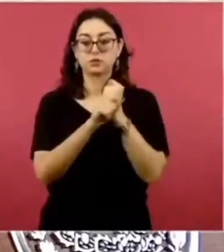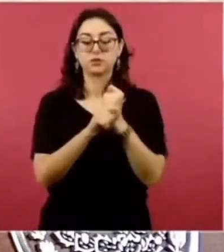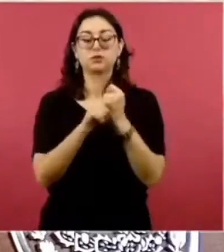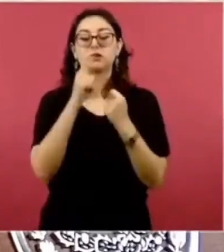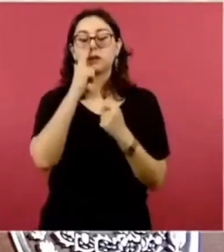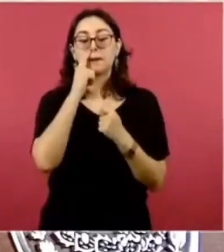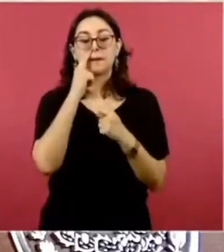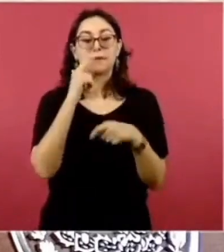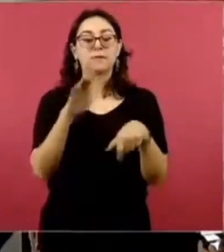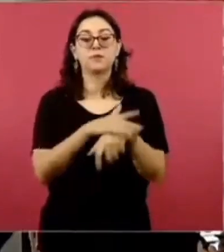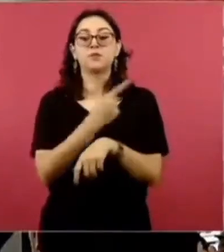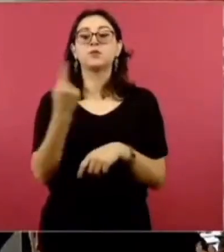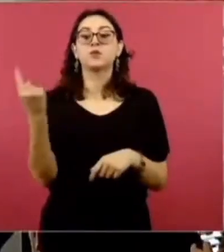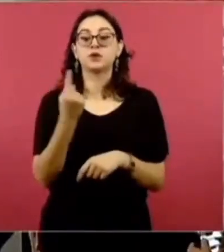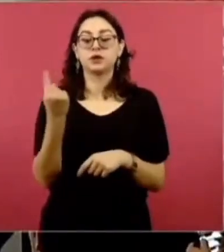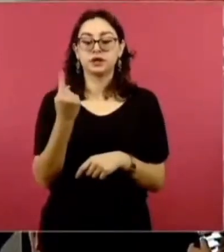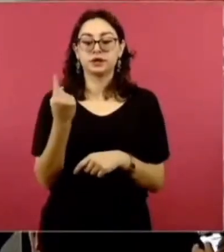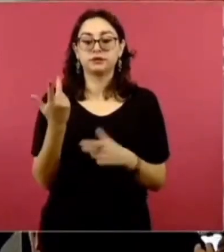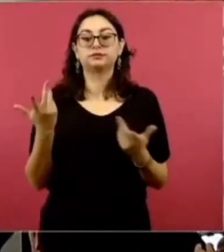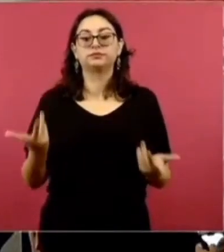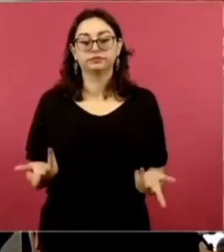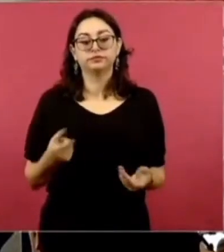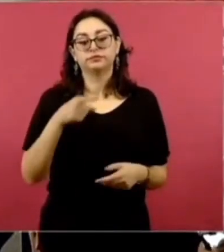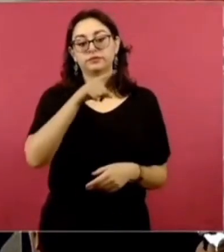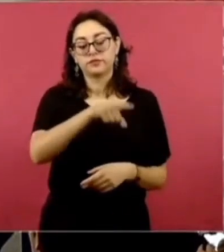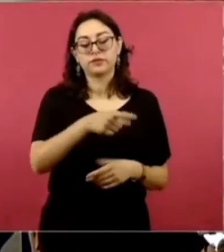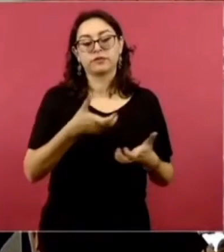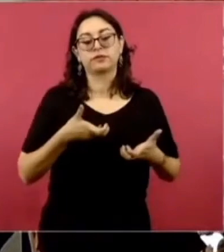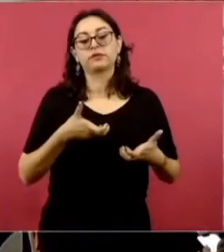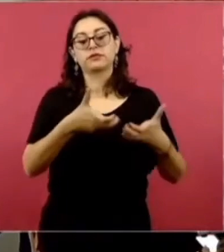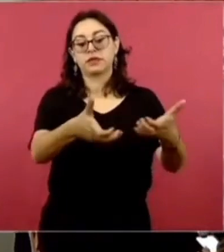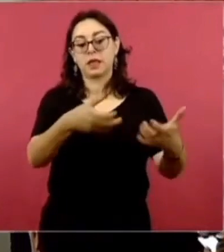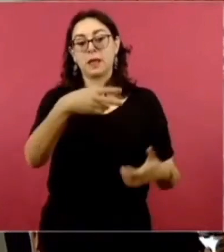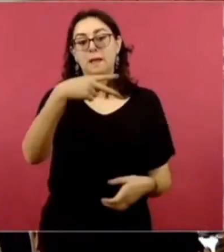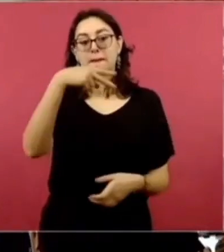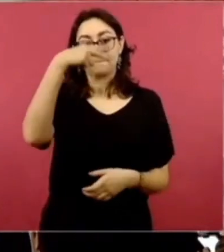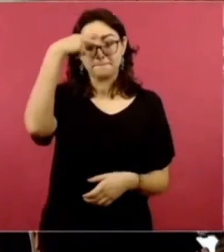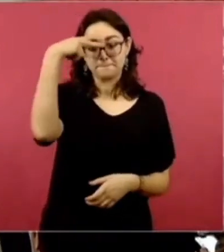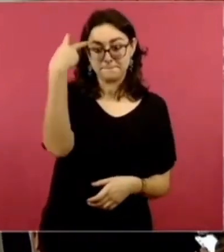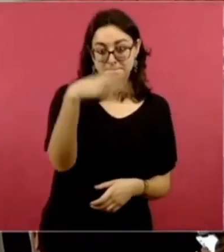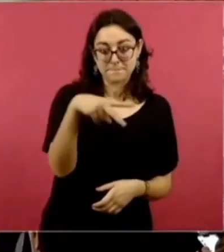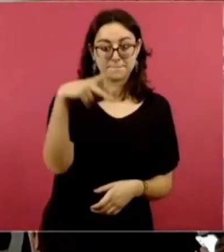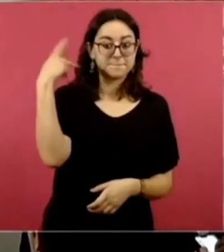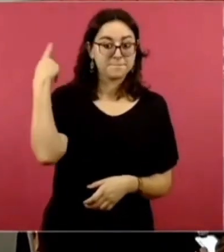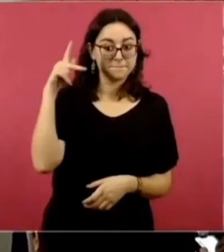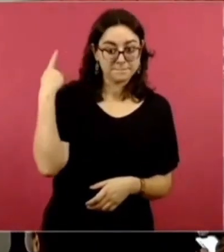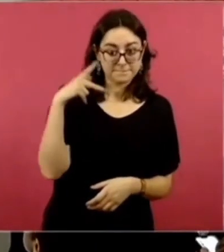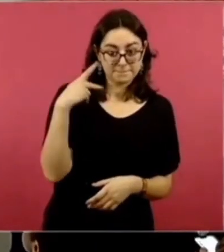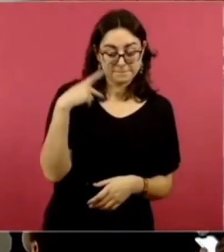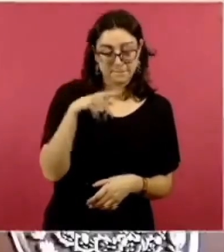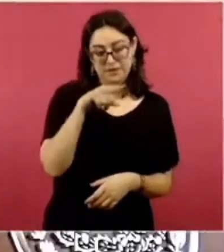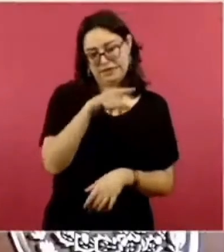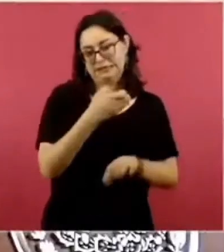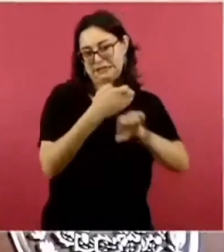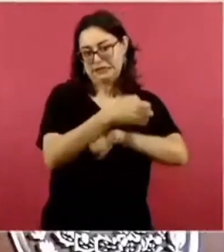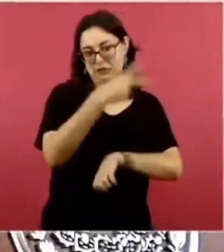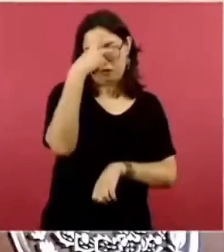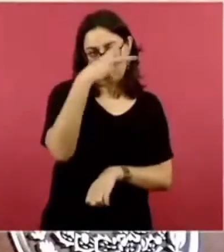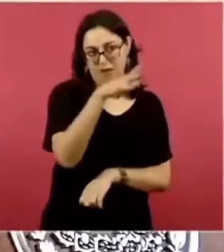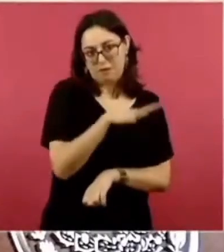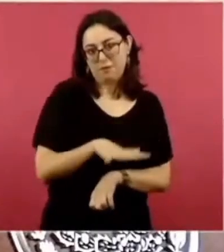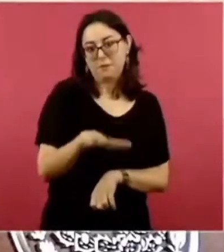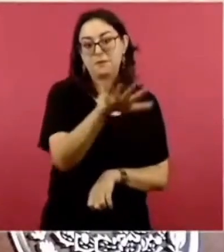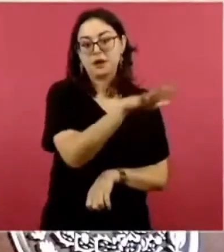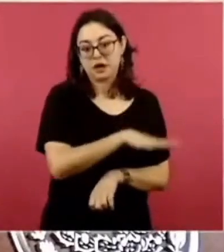carreteras más transitadas, que es la de México-Puebla. Ya desde hace un tiempo se había destinado una área